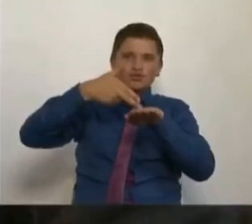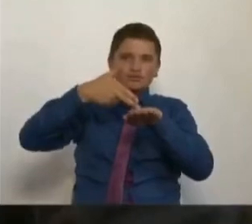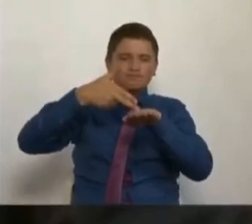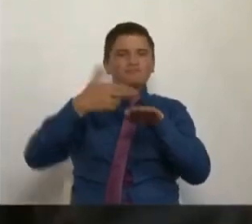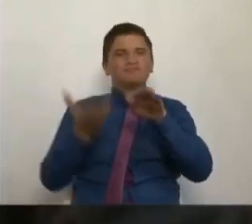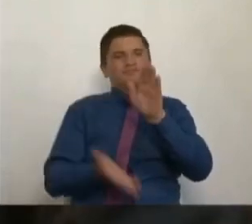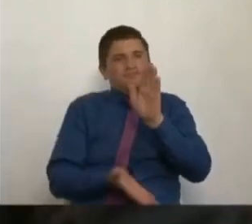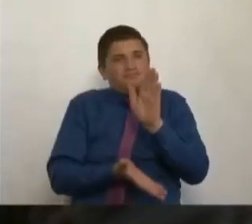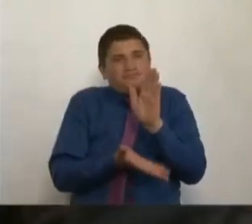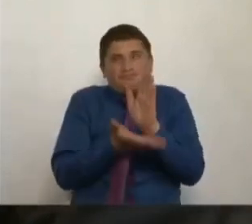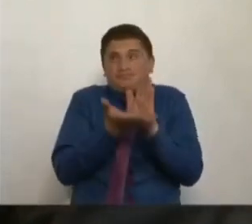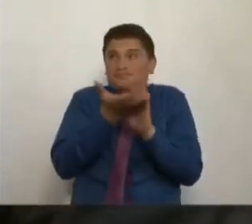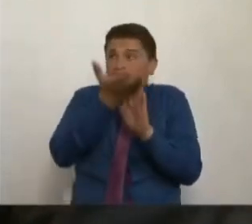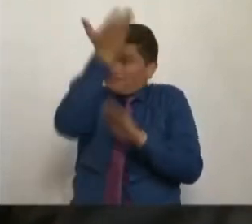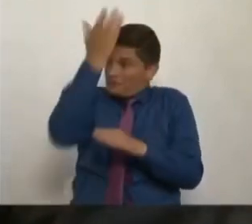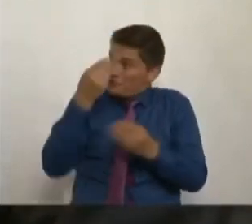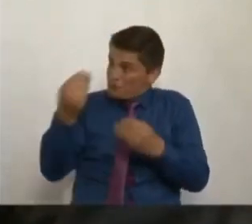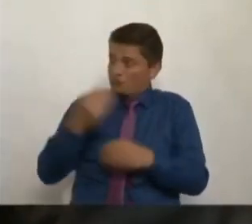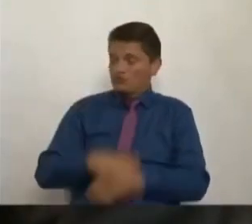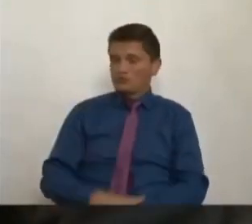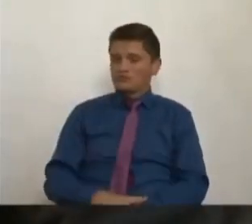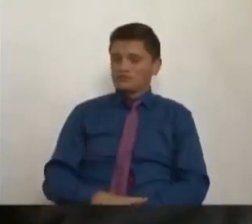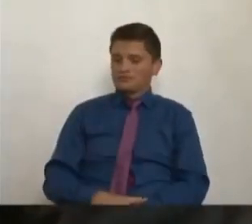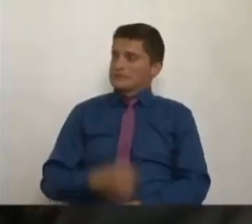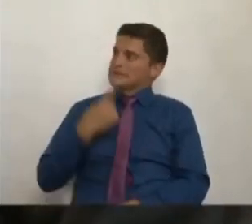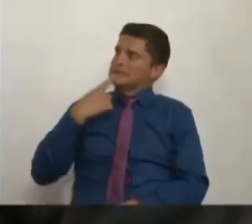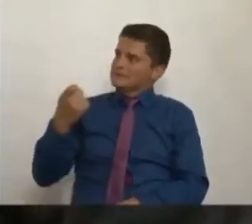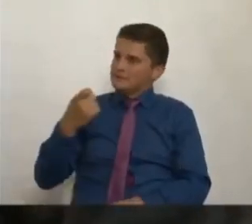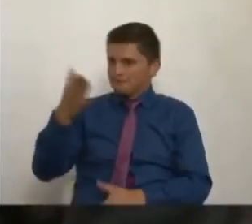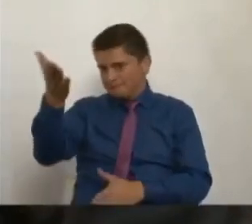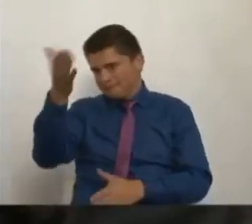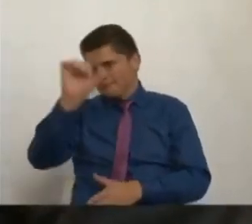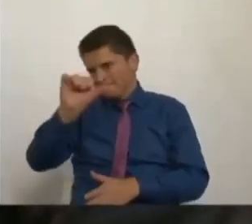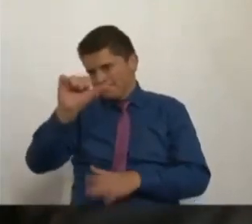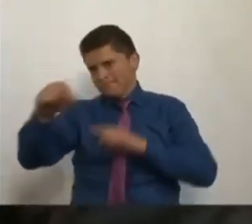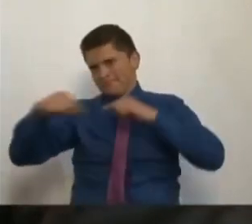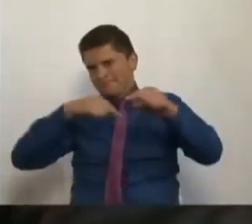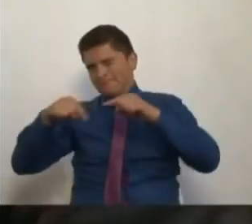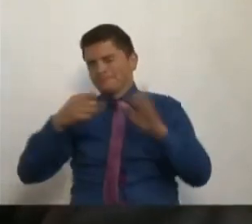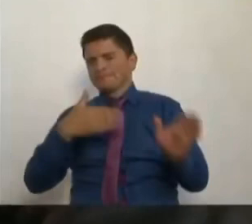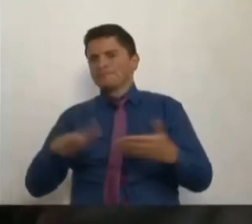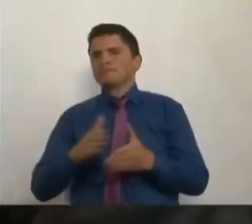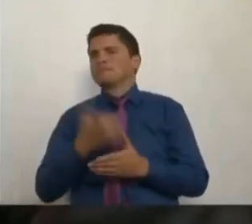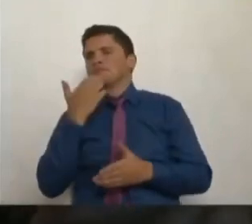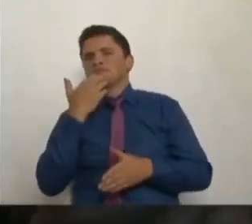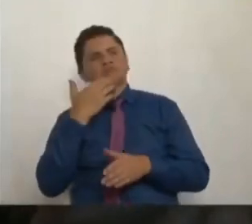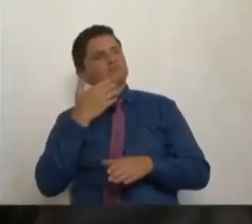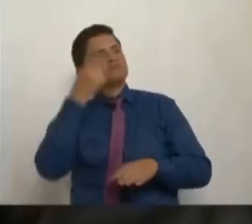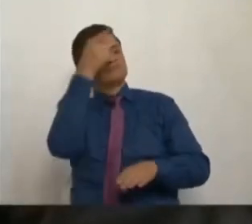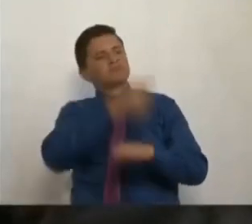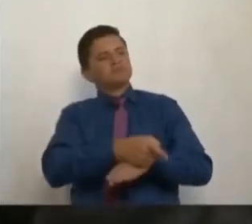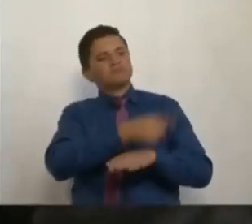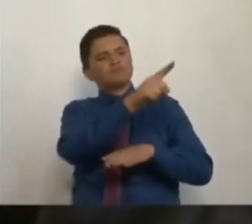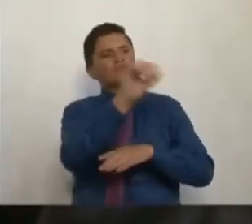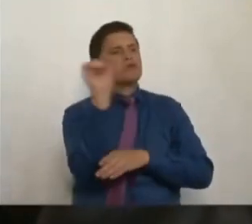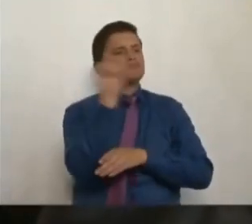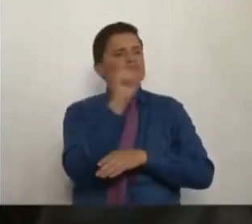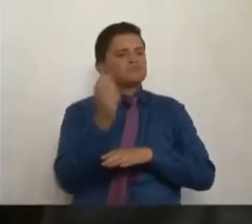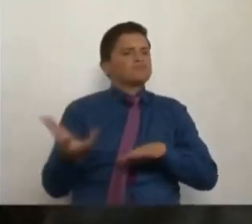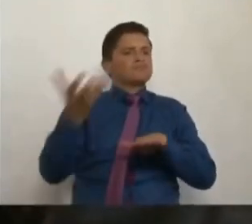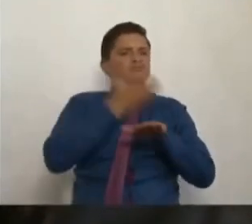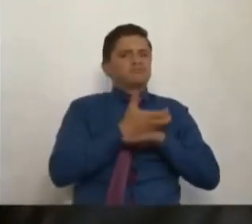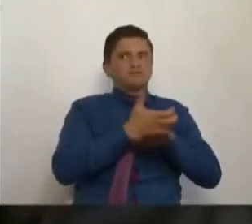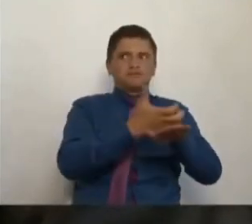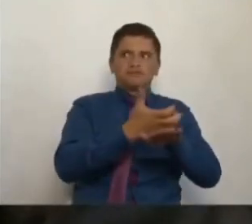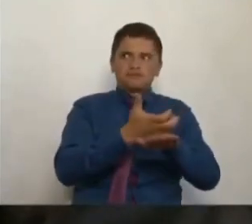que es muy difícil pedirle, señora directora de Planeación, a un camionero, a transportador, que maneje sus costos